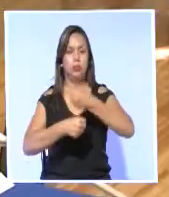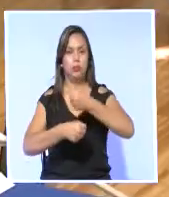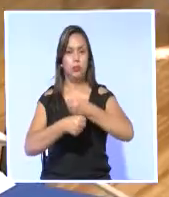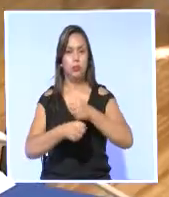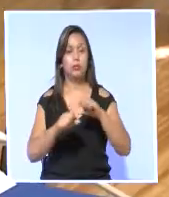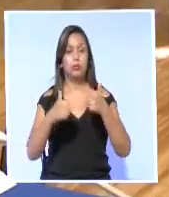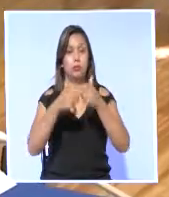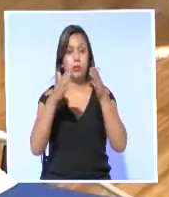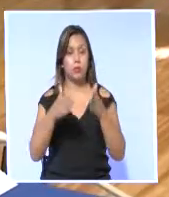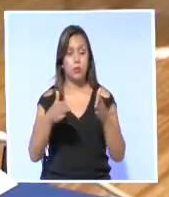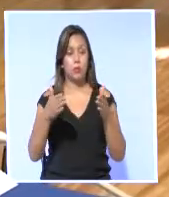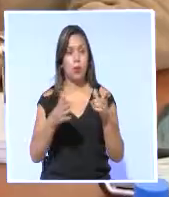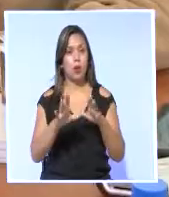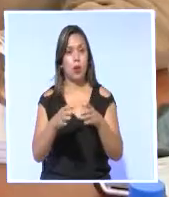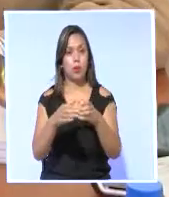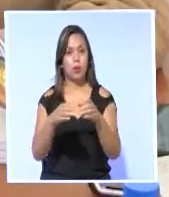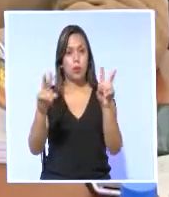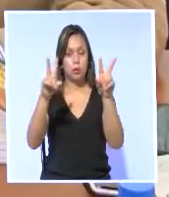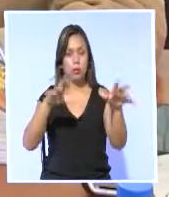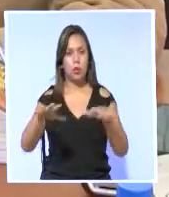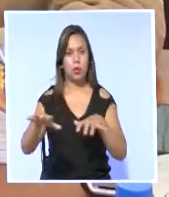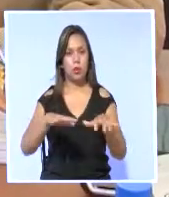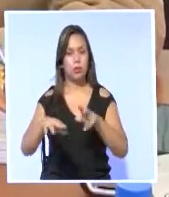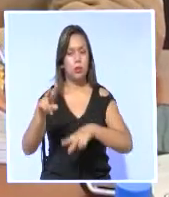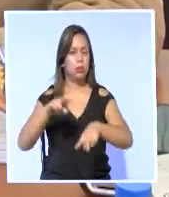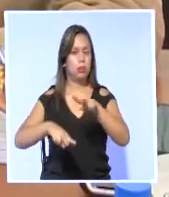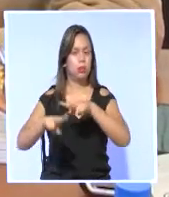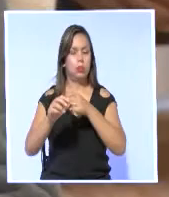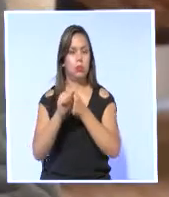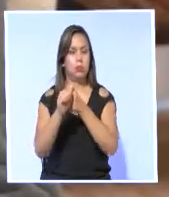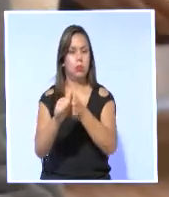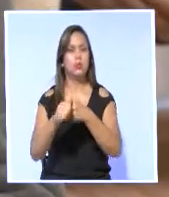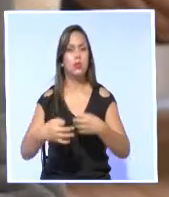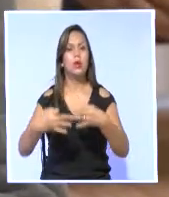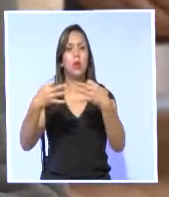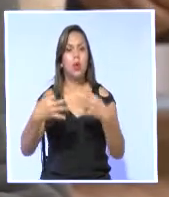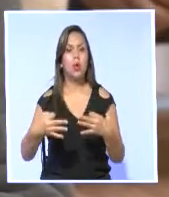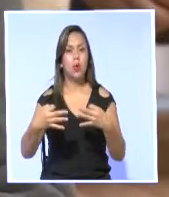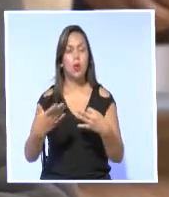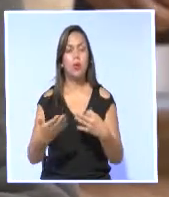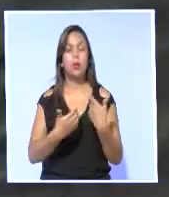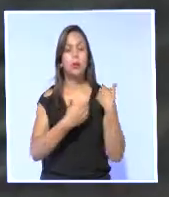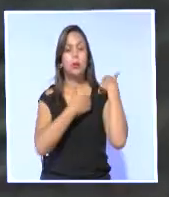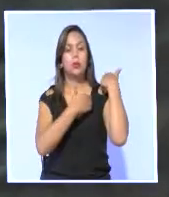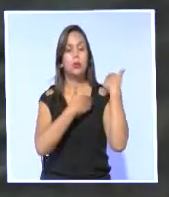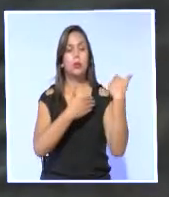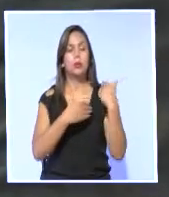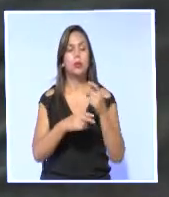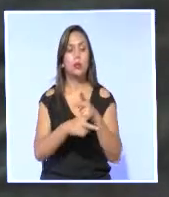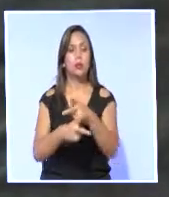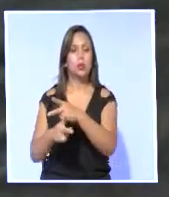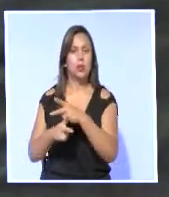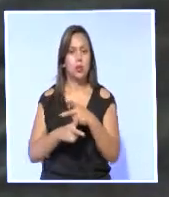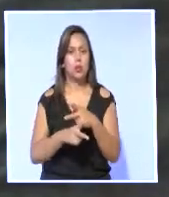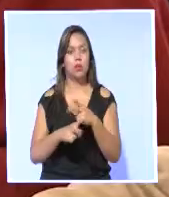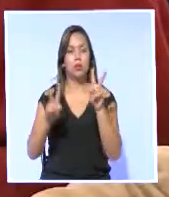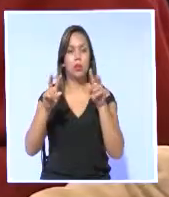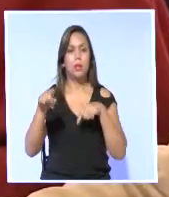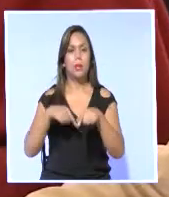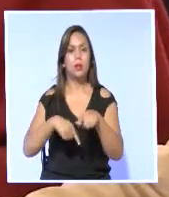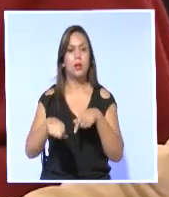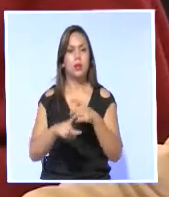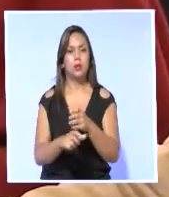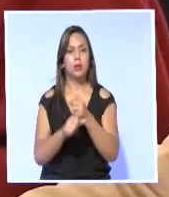los legisladores es la Comisión para coordinar, evaluar y dar seguimiento al cumplimiento de las responsabilidades del Consejo Consultivo de Transporte